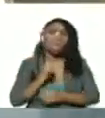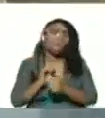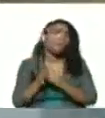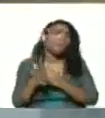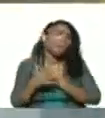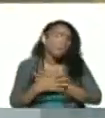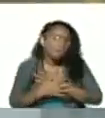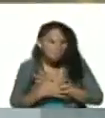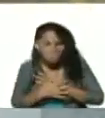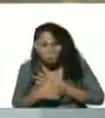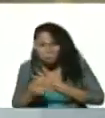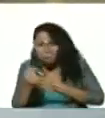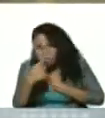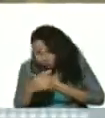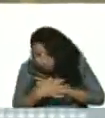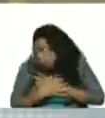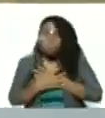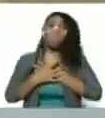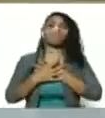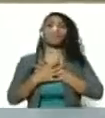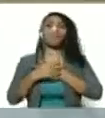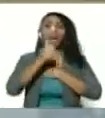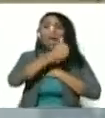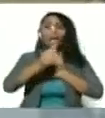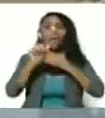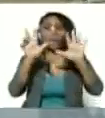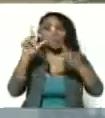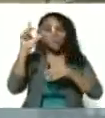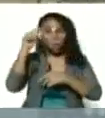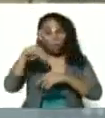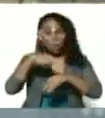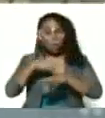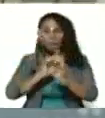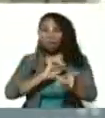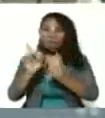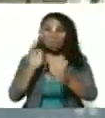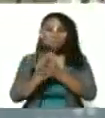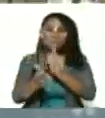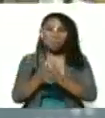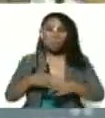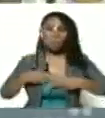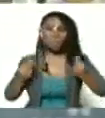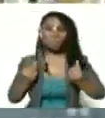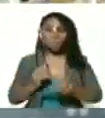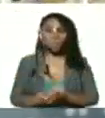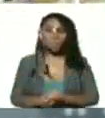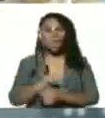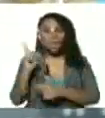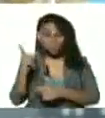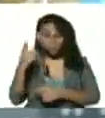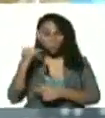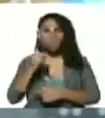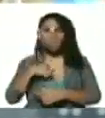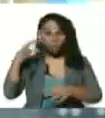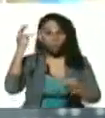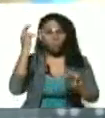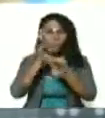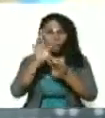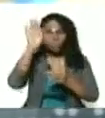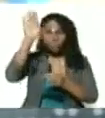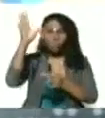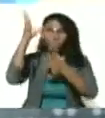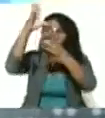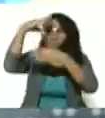tómate la pastillita pum cada ocho horas dos días y listo estás curado eso va a llegar yo tengo fe que Dios